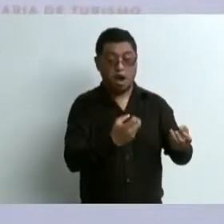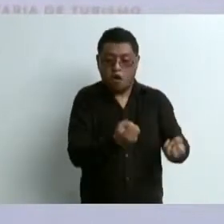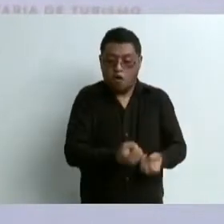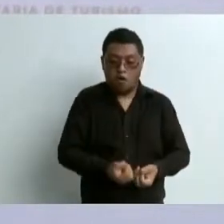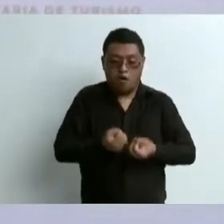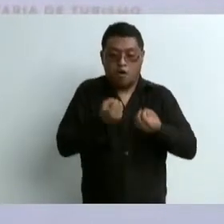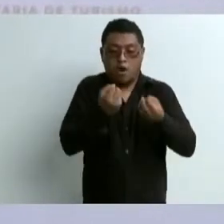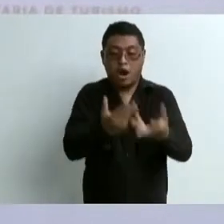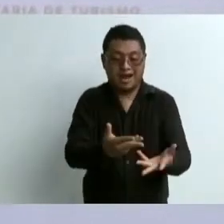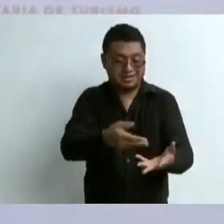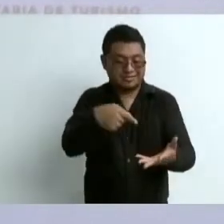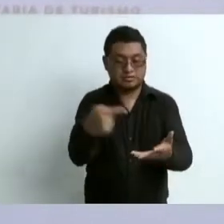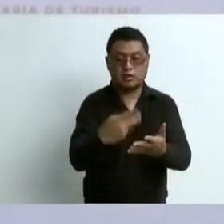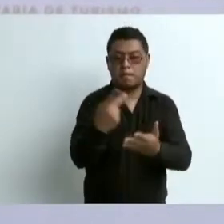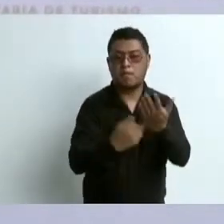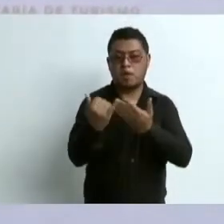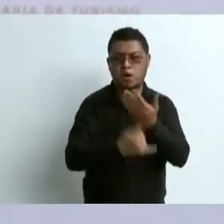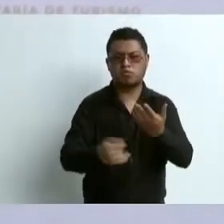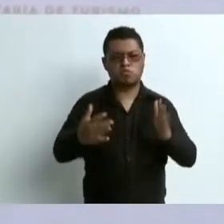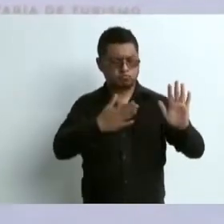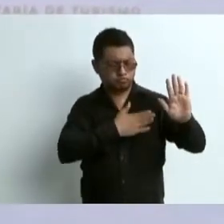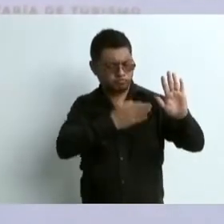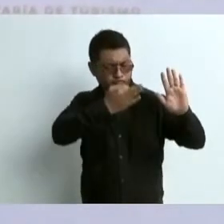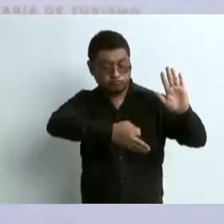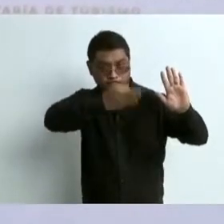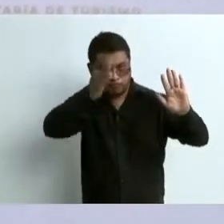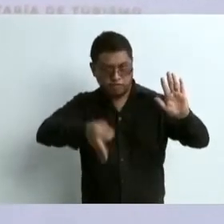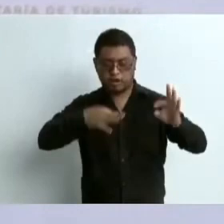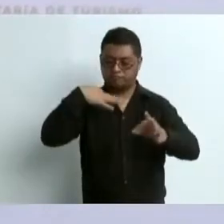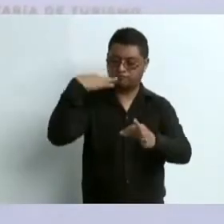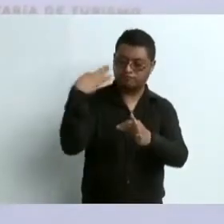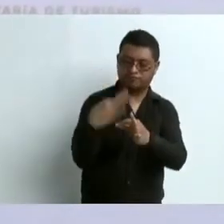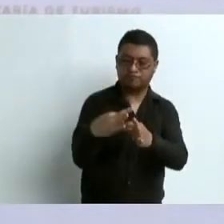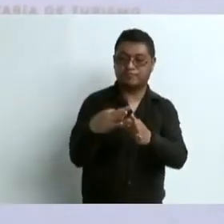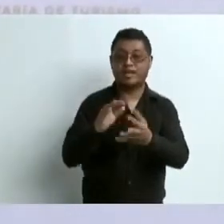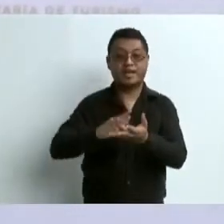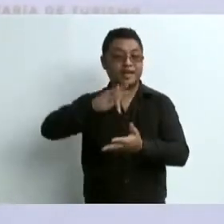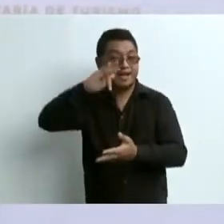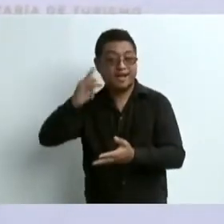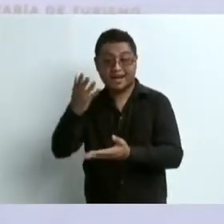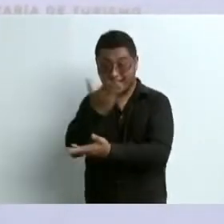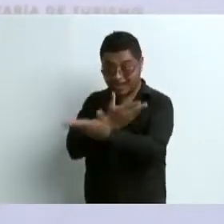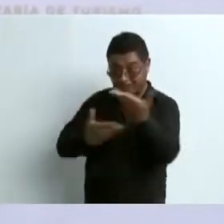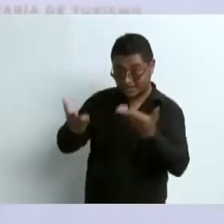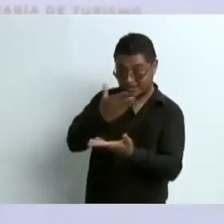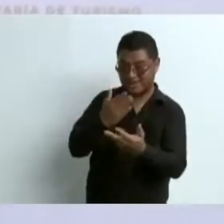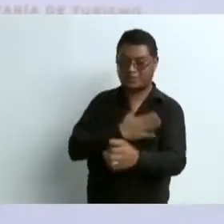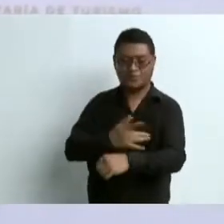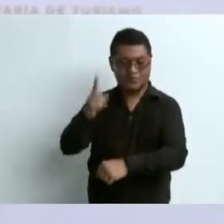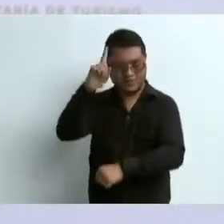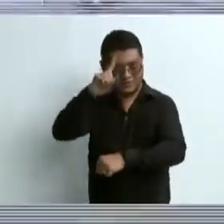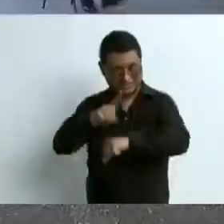en la fecha que nos comprometimos y así será. Les agradezco mucho a todos. Buenos días.